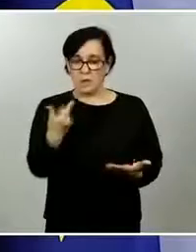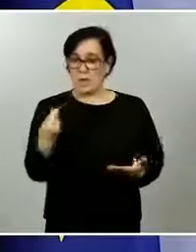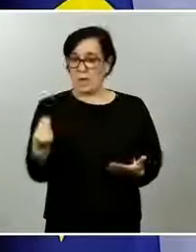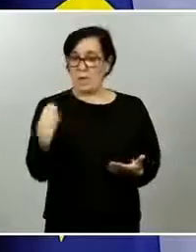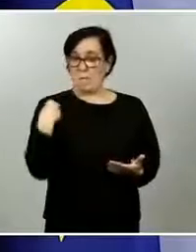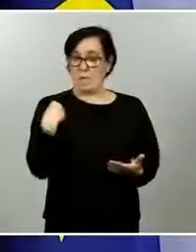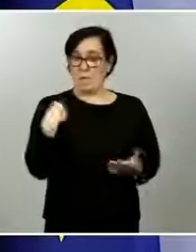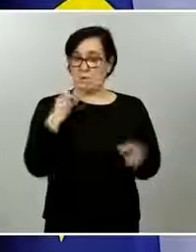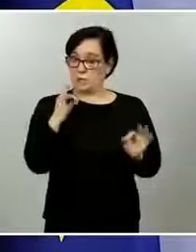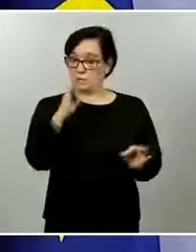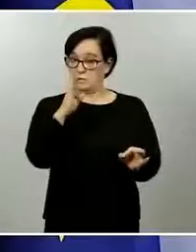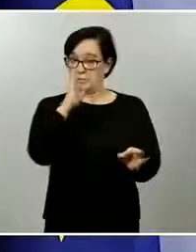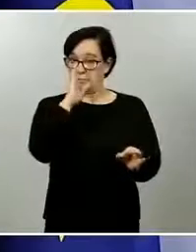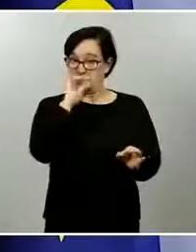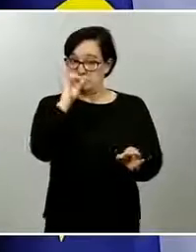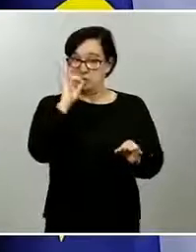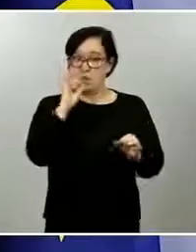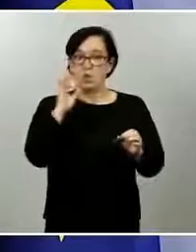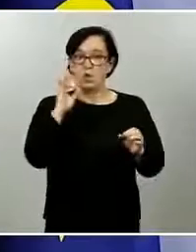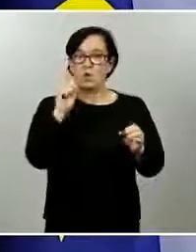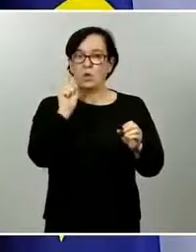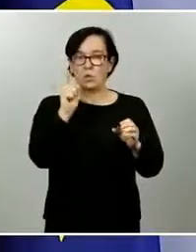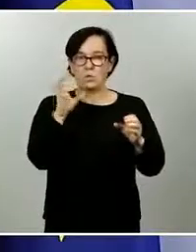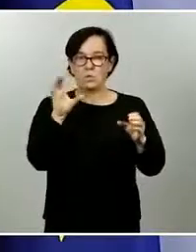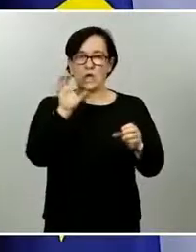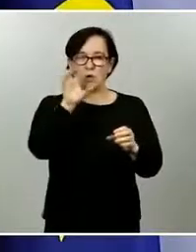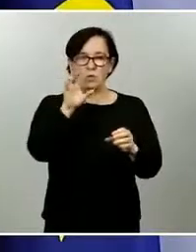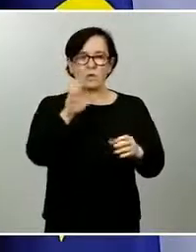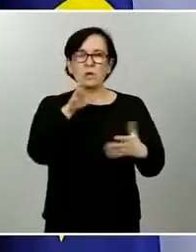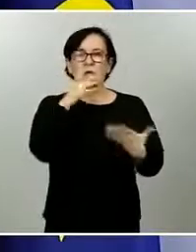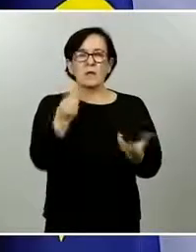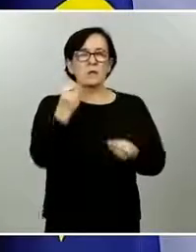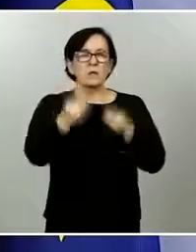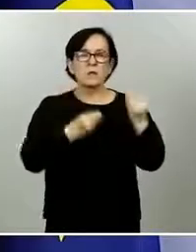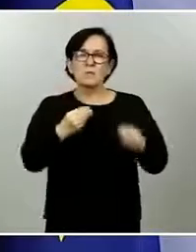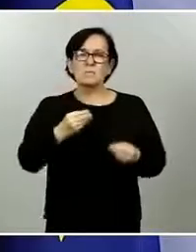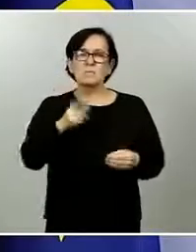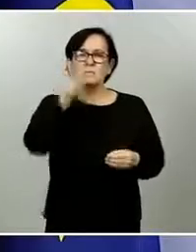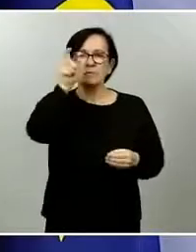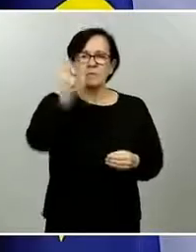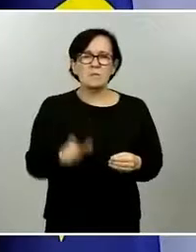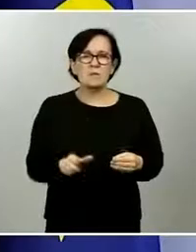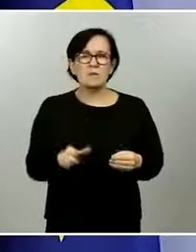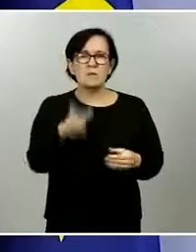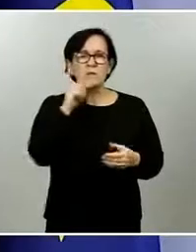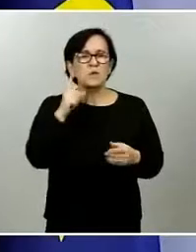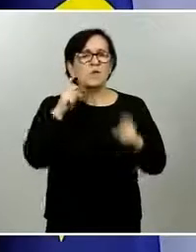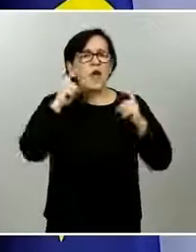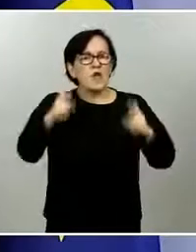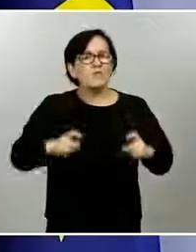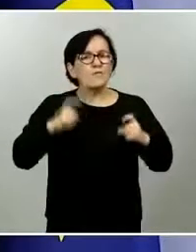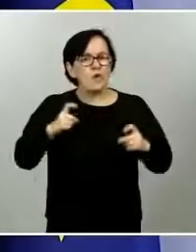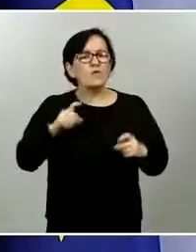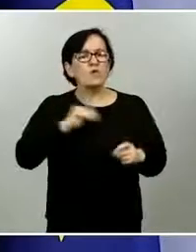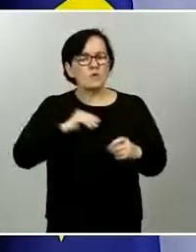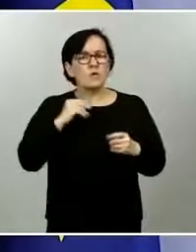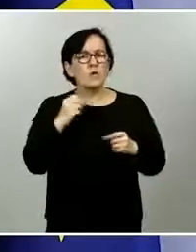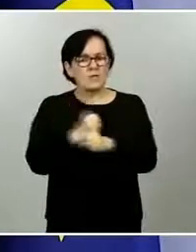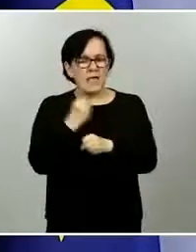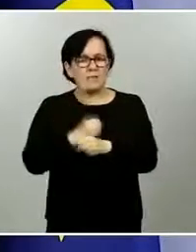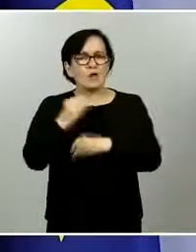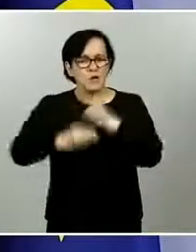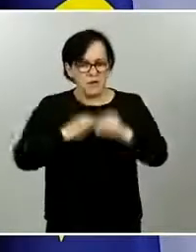consejero de Sanidad quiero destacar lo he hecho antes refiriéndome a todas las comunidades autónomas esta vez puesto que la pregunta es muy